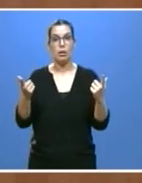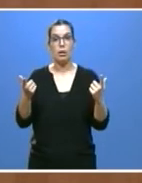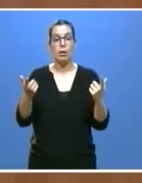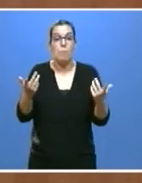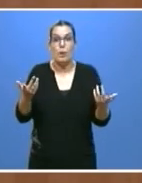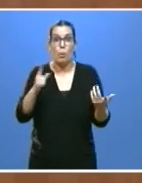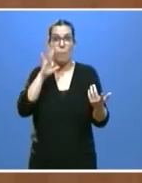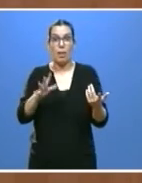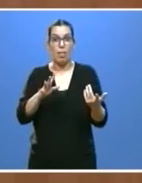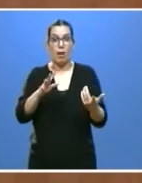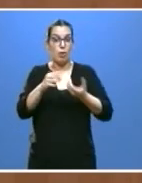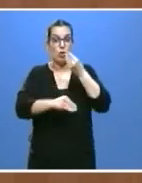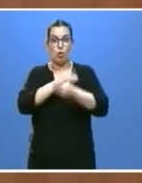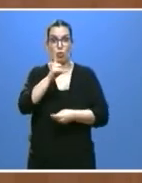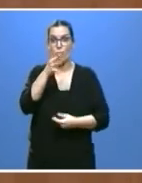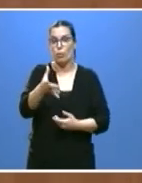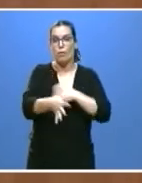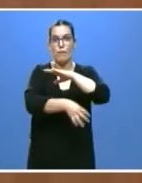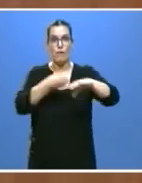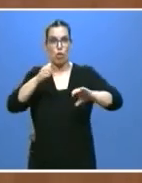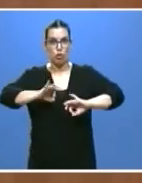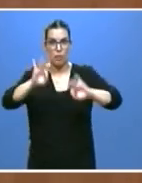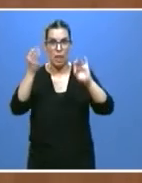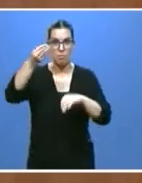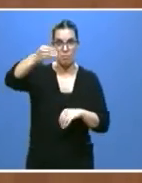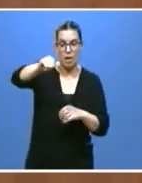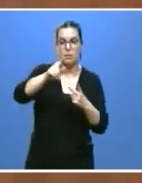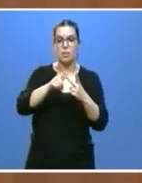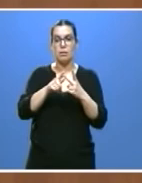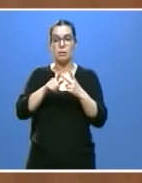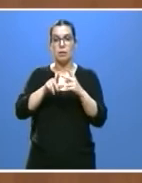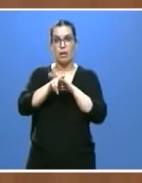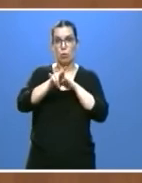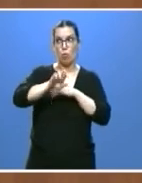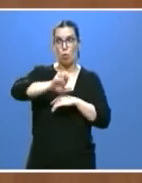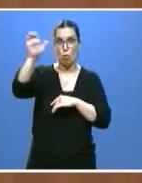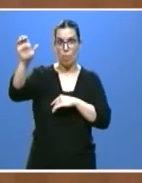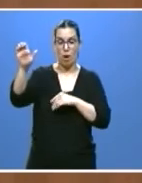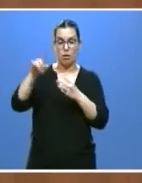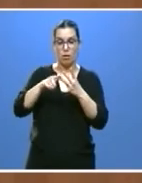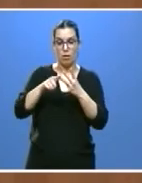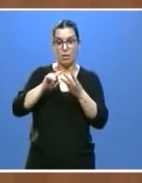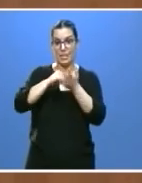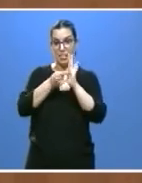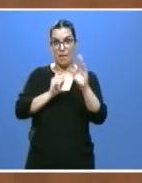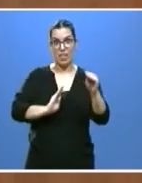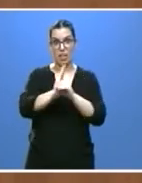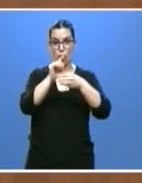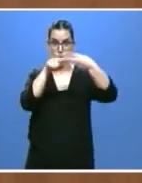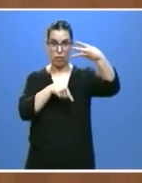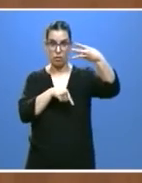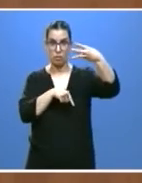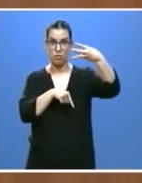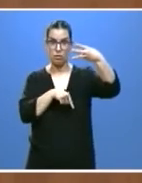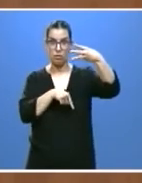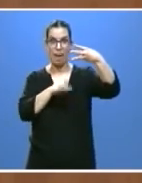de ellos el fondo extraordinario los recursos adicionales europeos el propio sistema de financiación tienen la